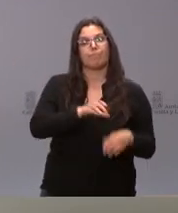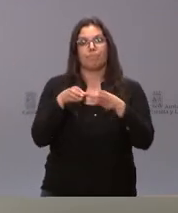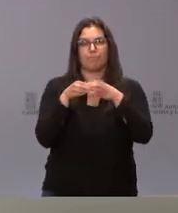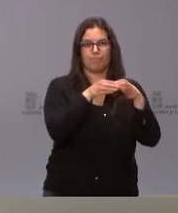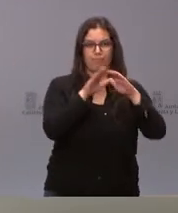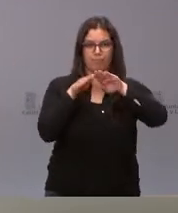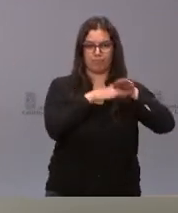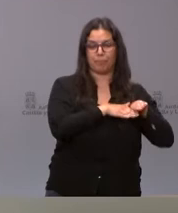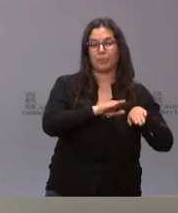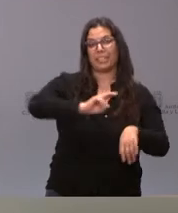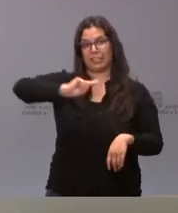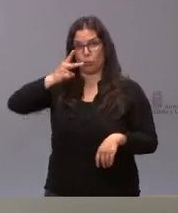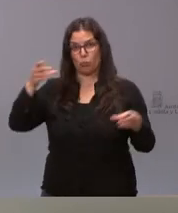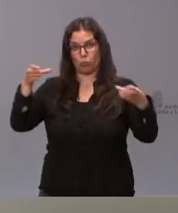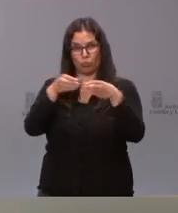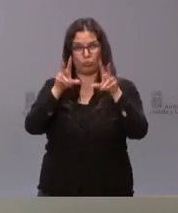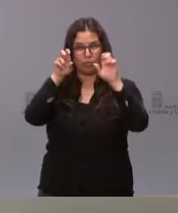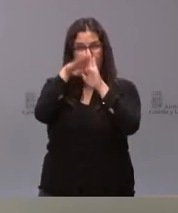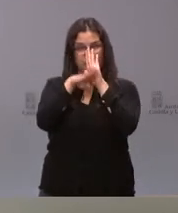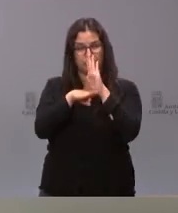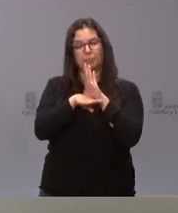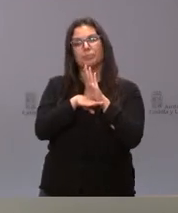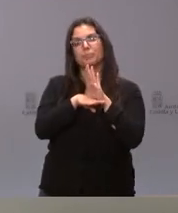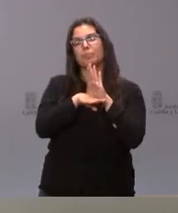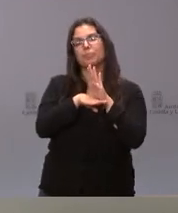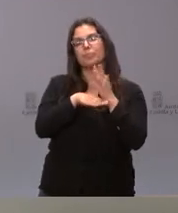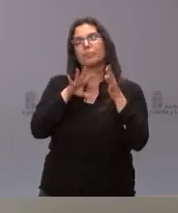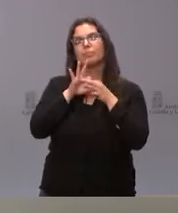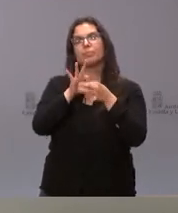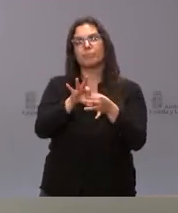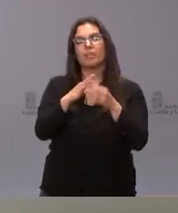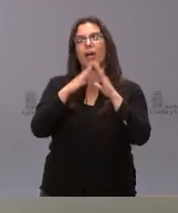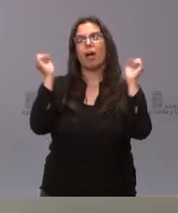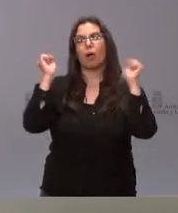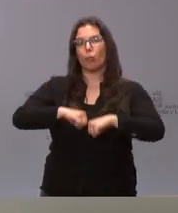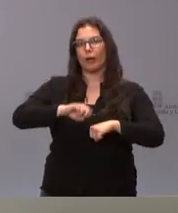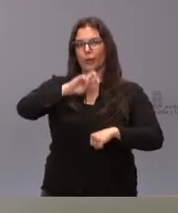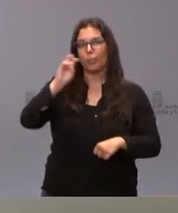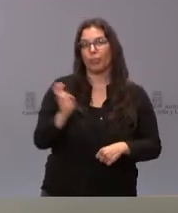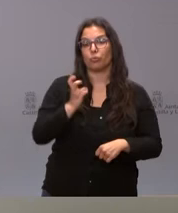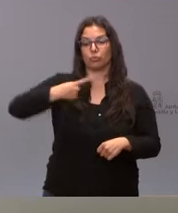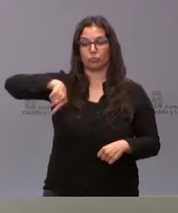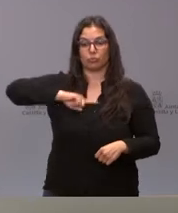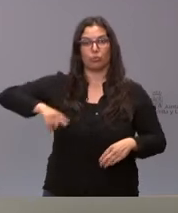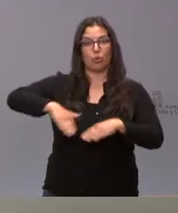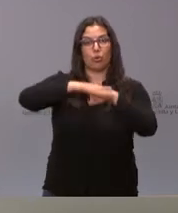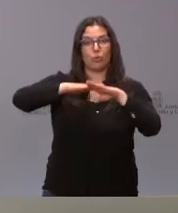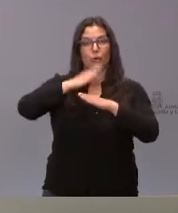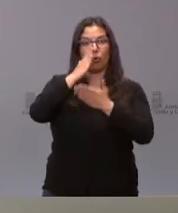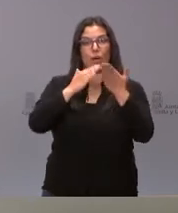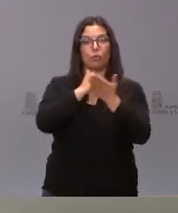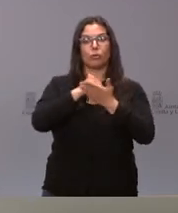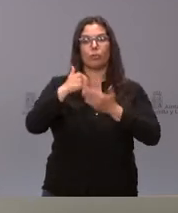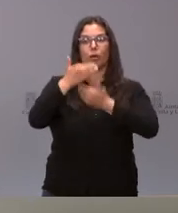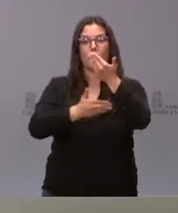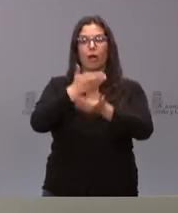actuaciones es el que tiene que ver con una serie de acuerdos por el cual el Gobierno autonómico avanza en la estabilización